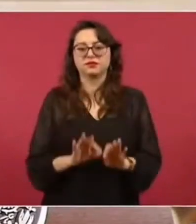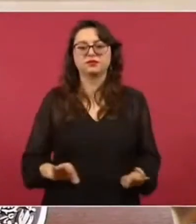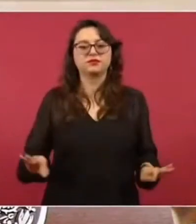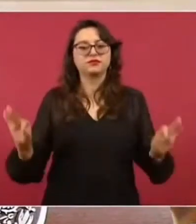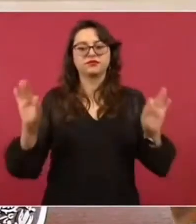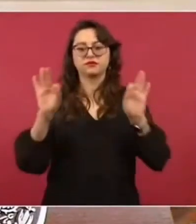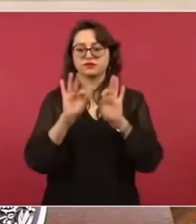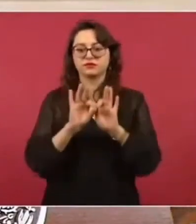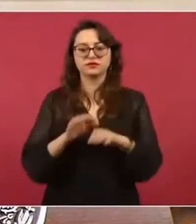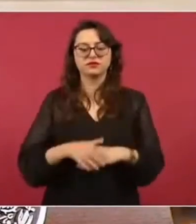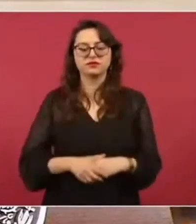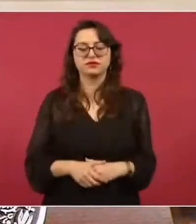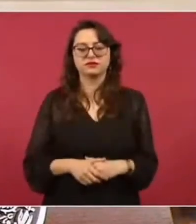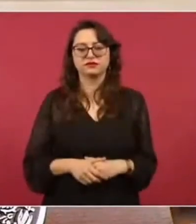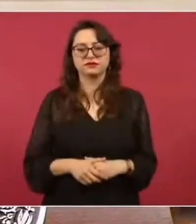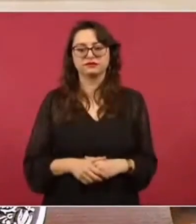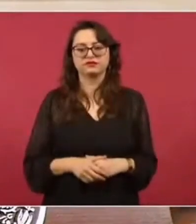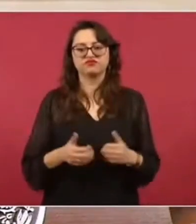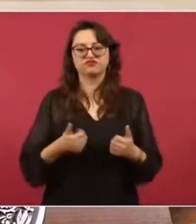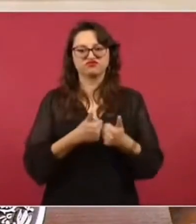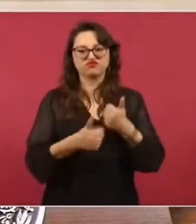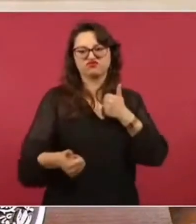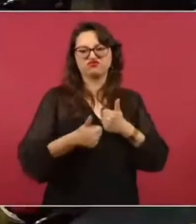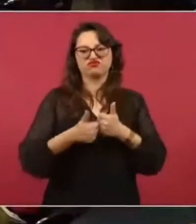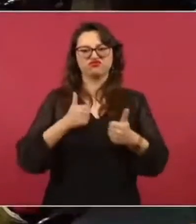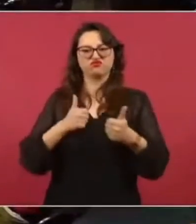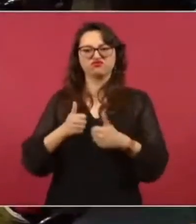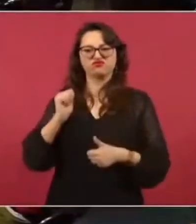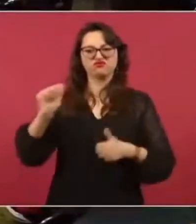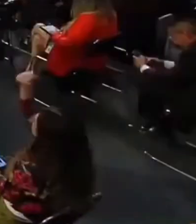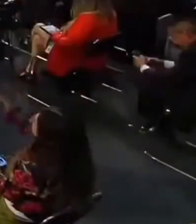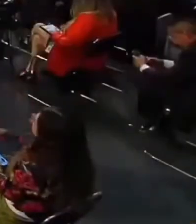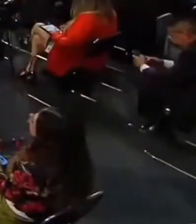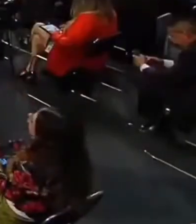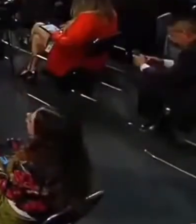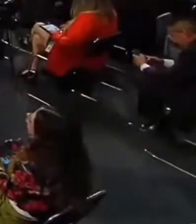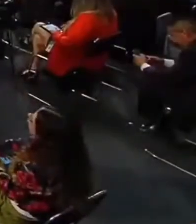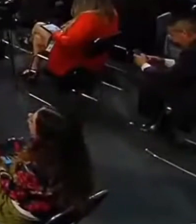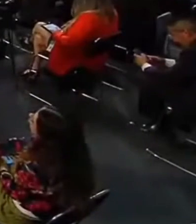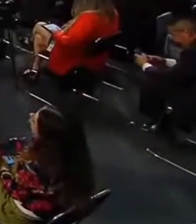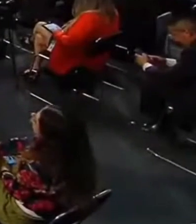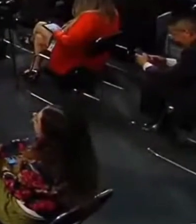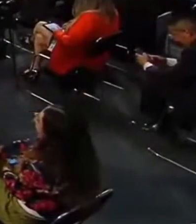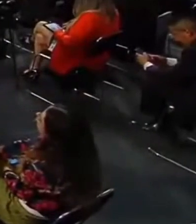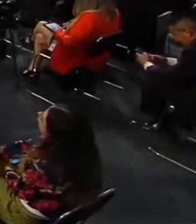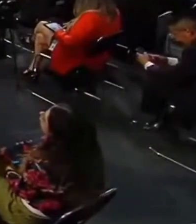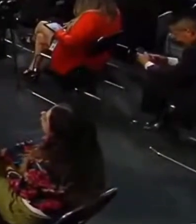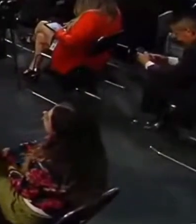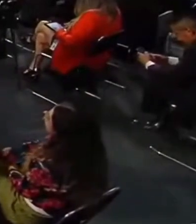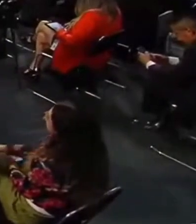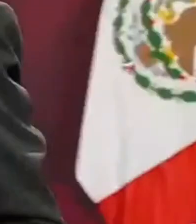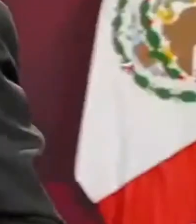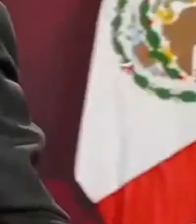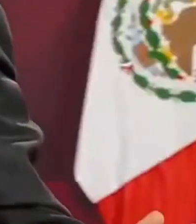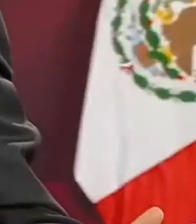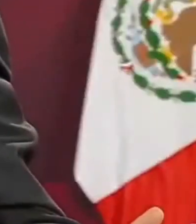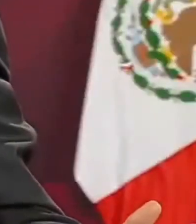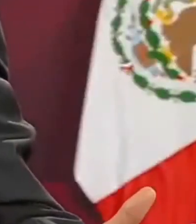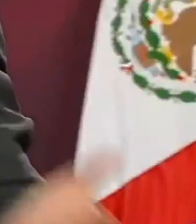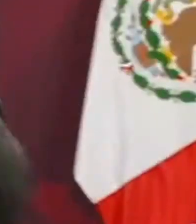el evitar la desintegración de las familias. El juez platicaba esto de que